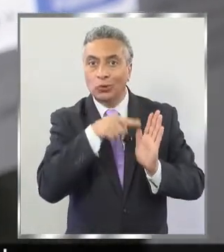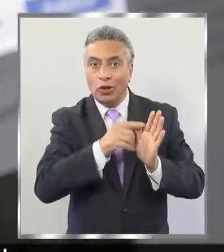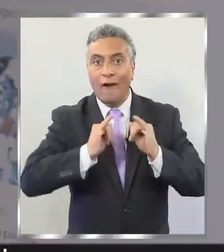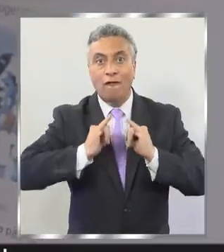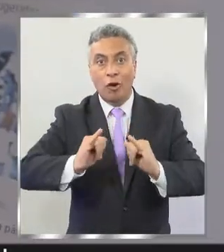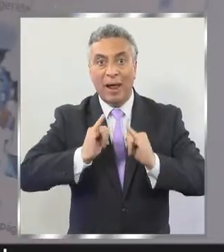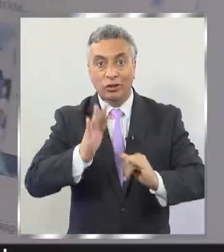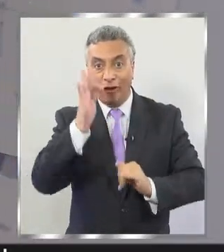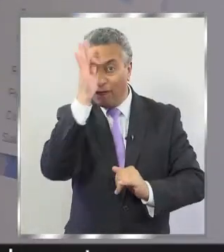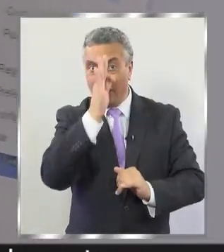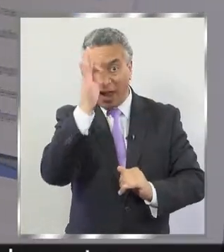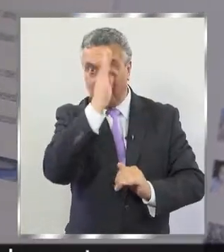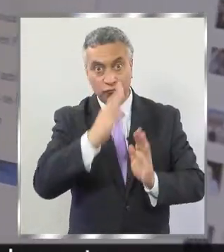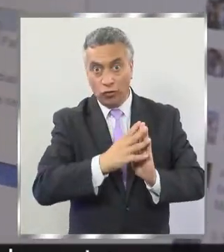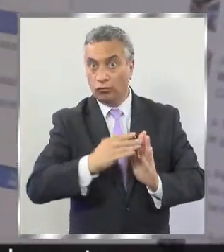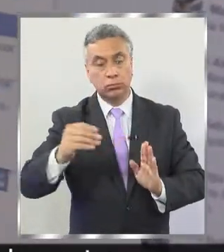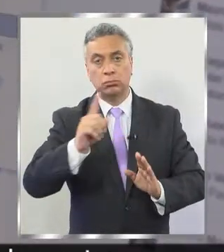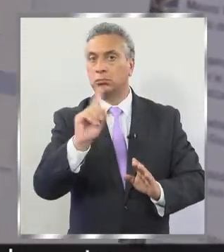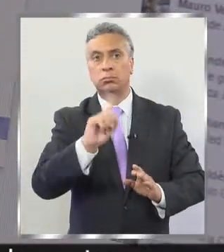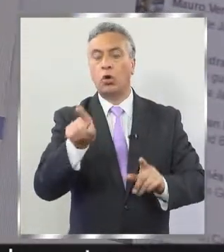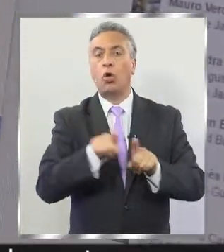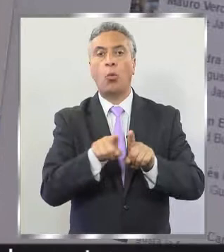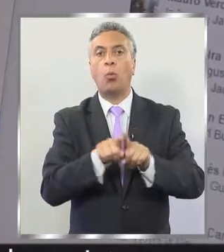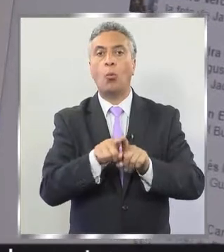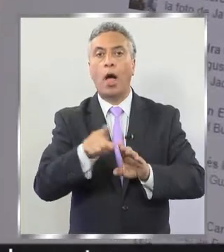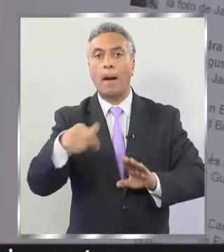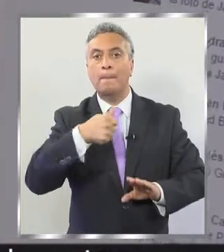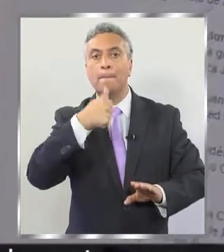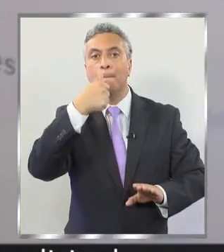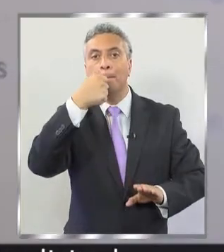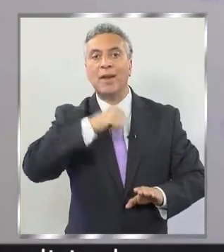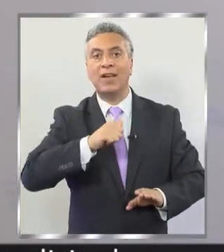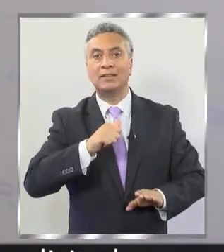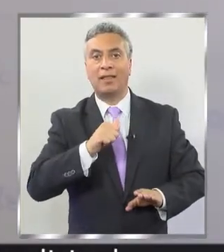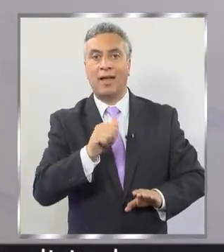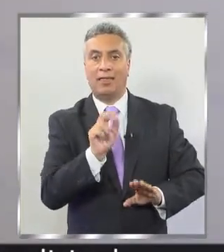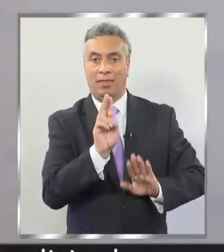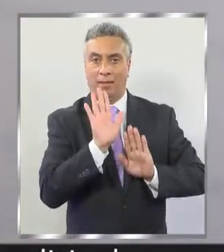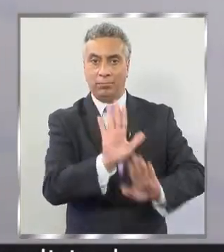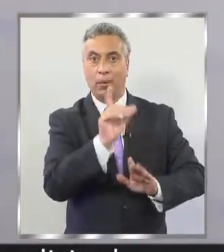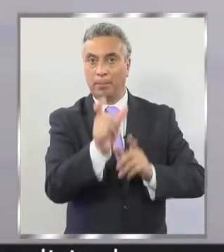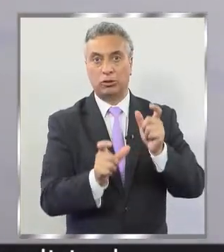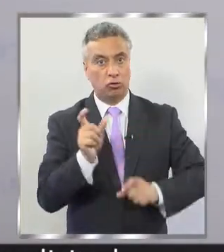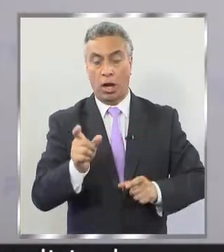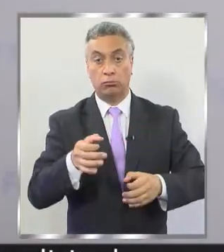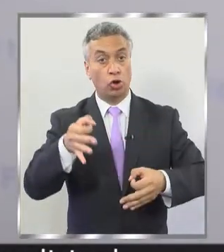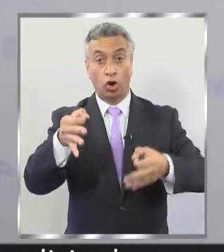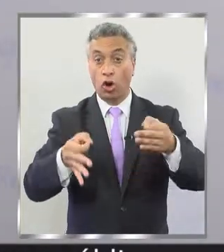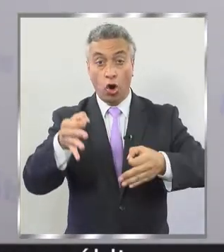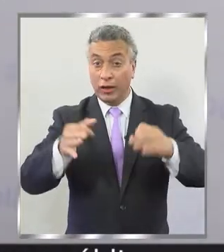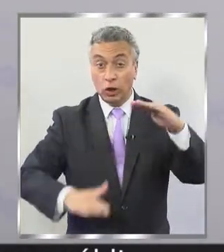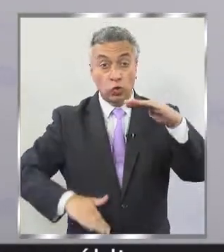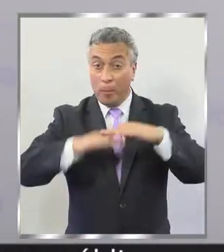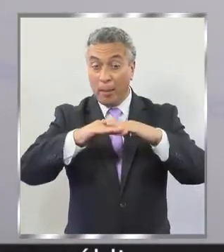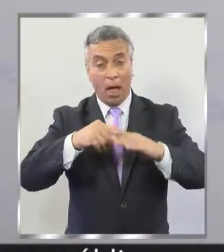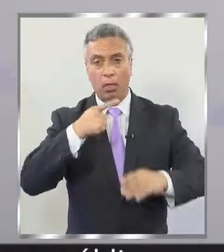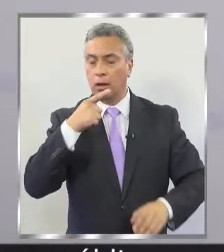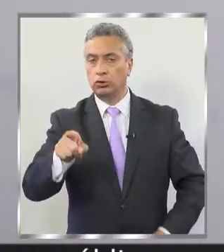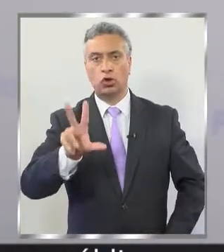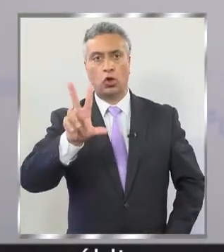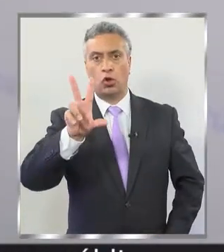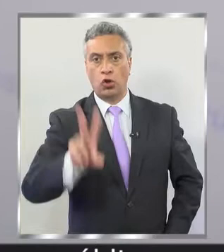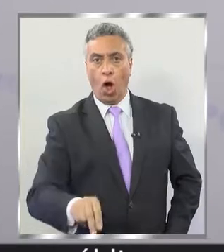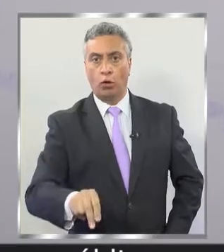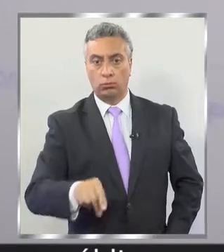obtenida en Facebook pasaba a llevar la privacidad de los sujetos. La Corte Suprema rechazó la solicitud argumentando que el